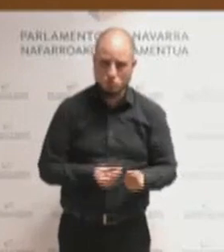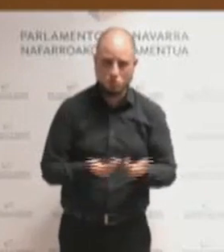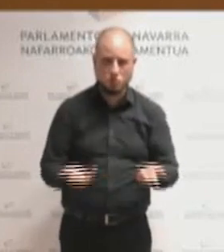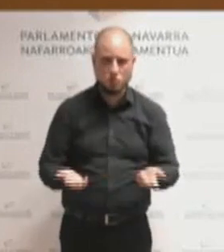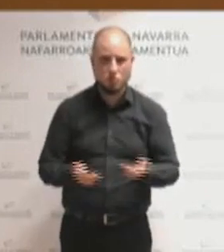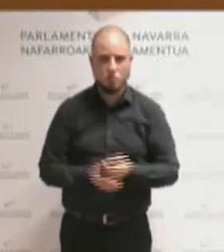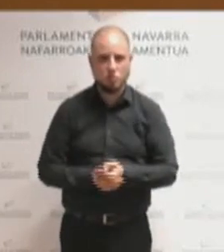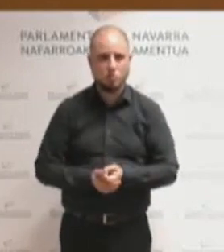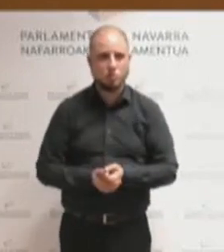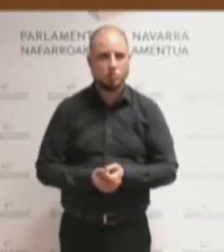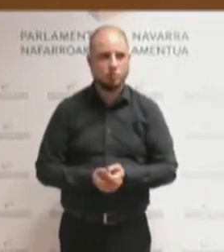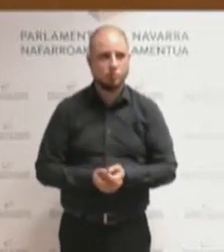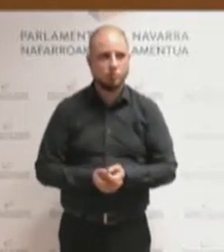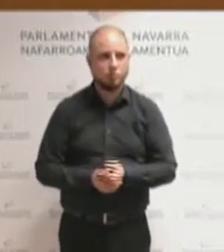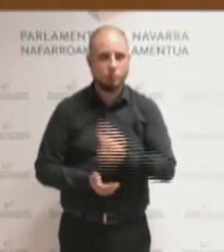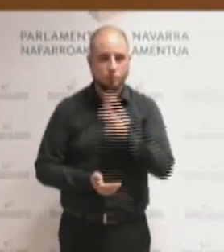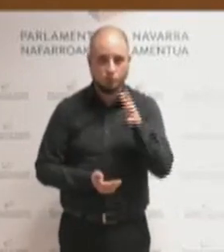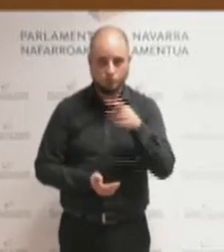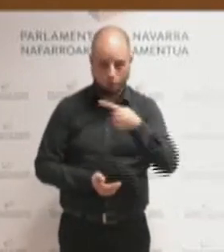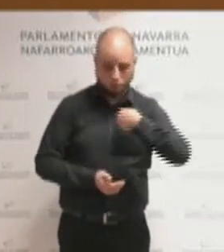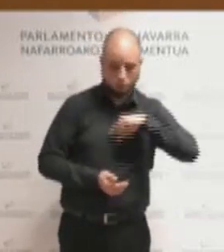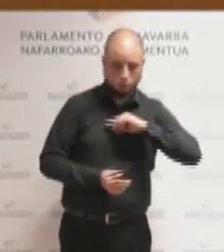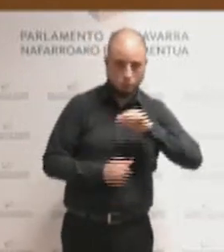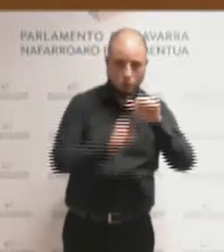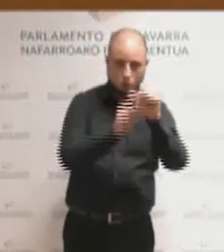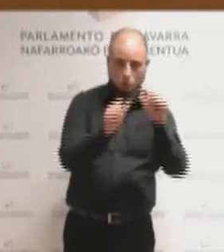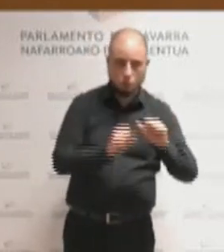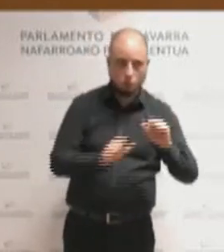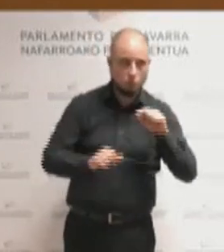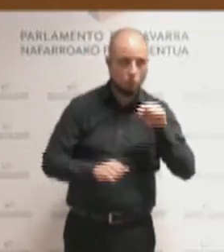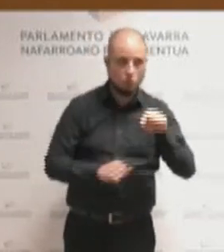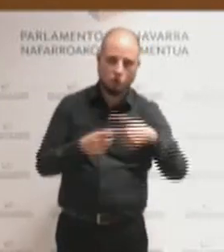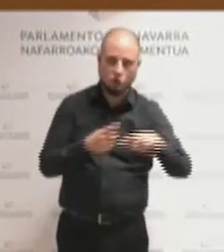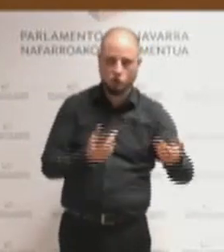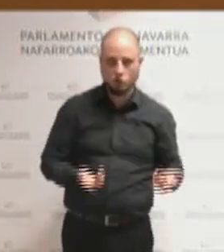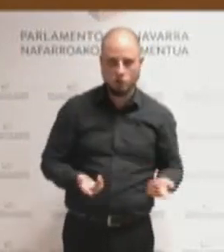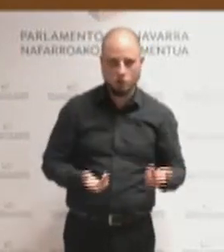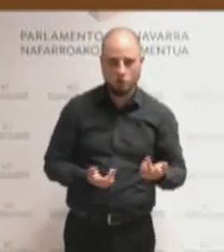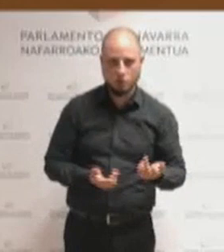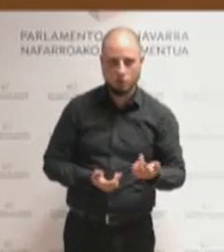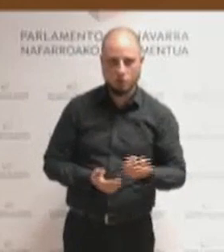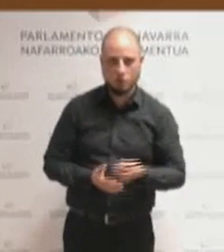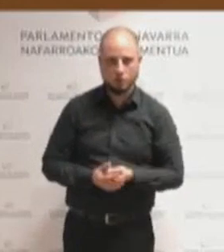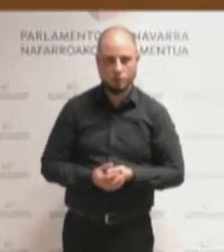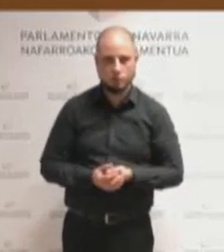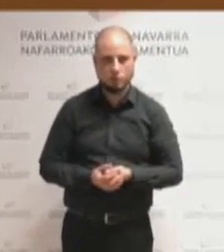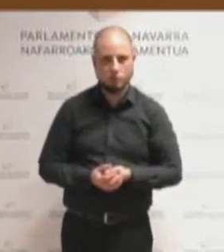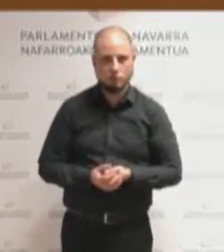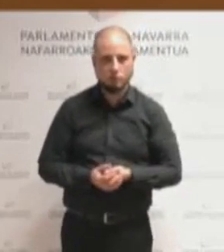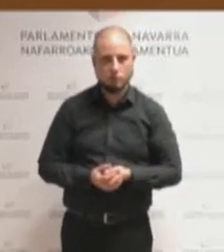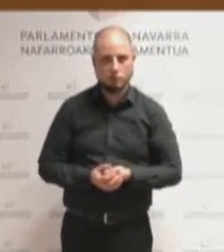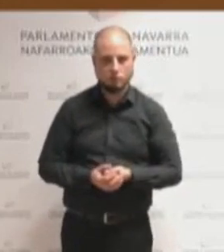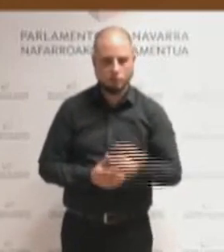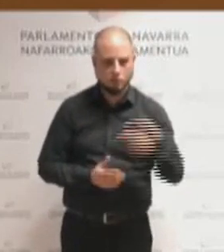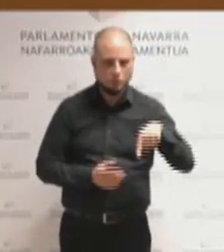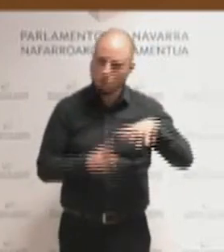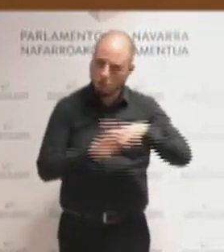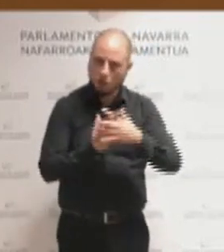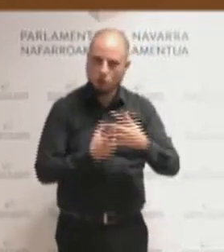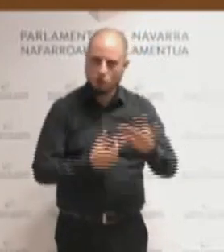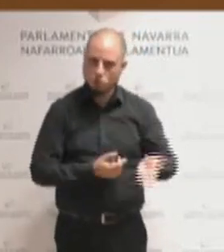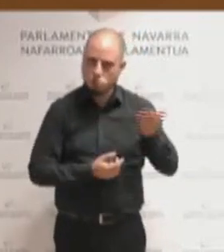por el cual nosotros claramente apostamos, de hecho, sí que la gente vive mejor. Aquí tenemos casos importantes y muy